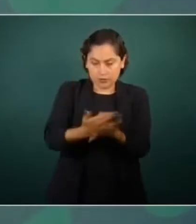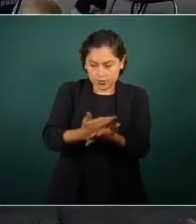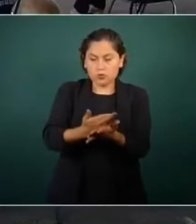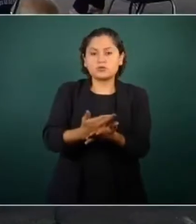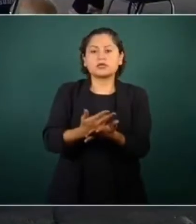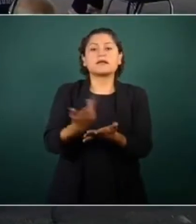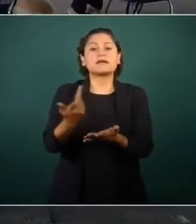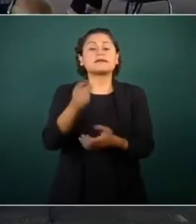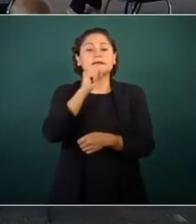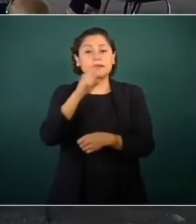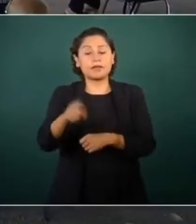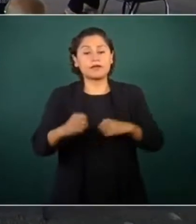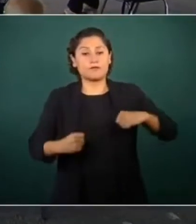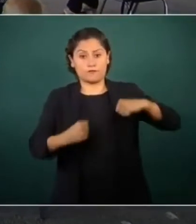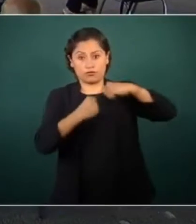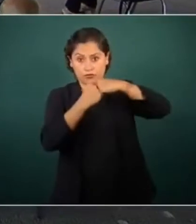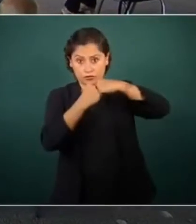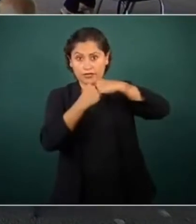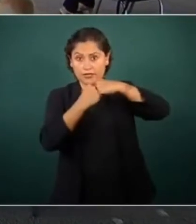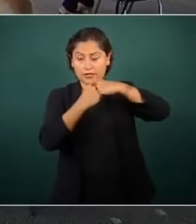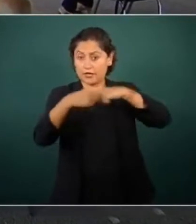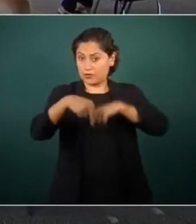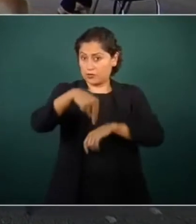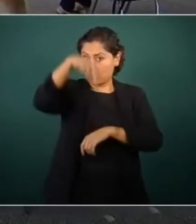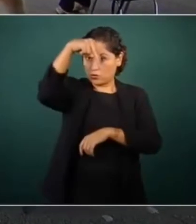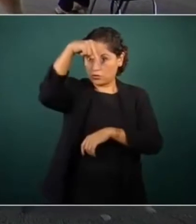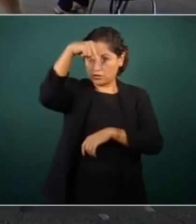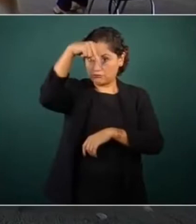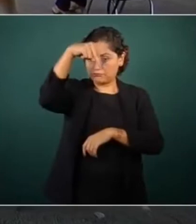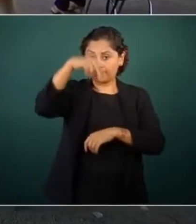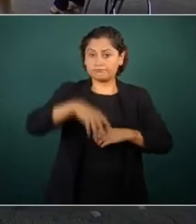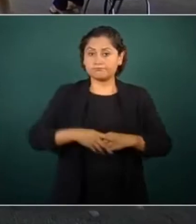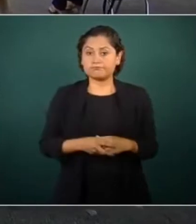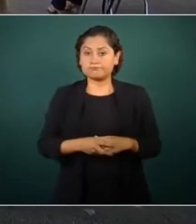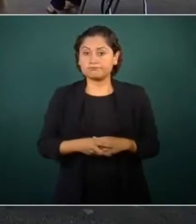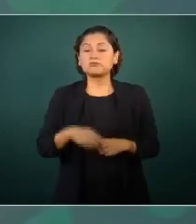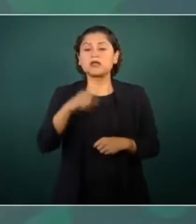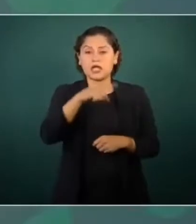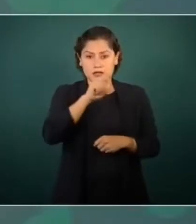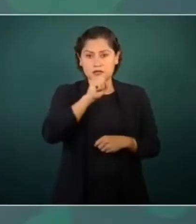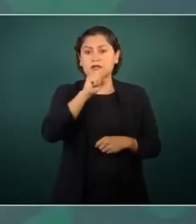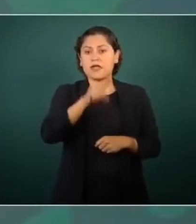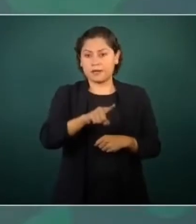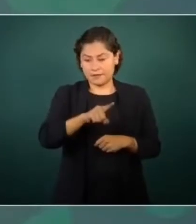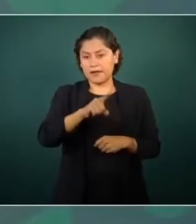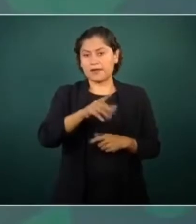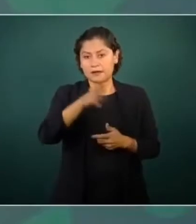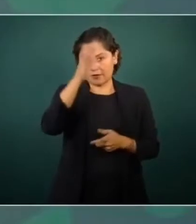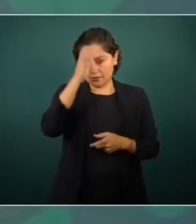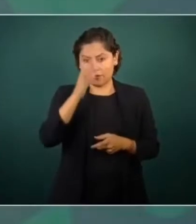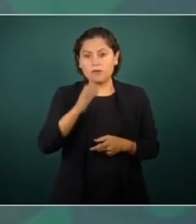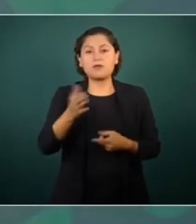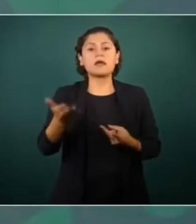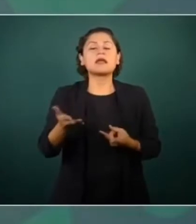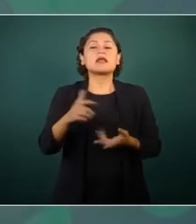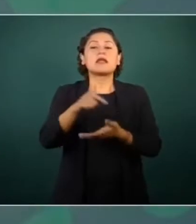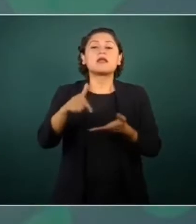en la frontera norte, también en Coahuila, en